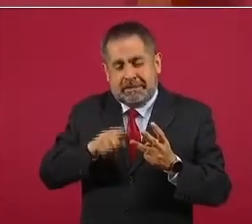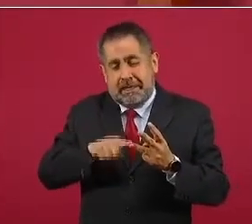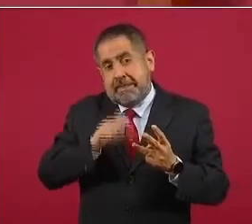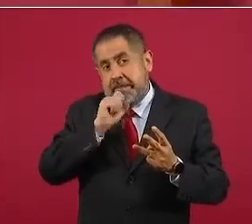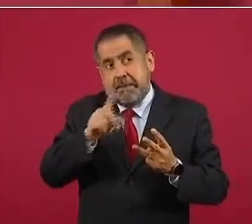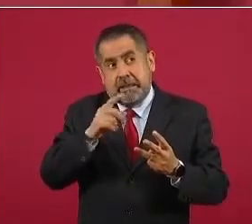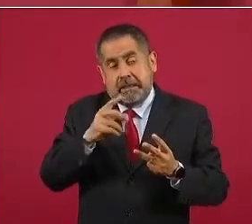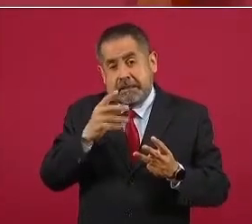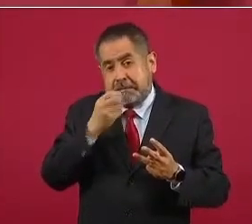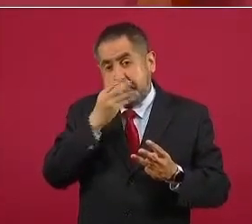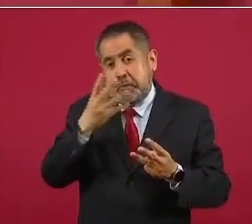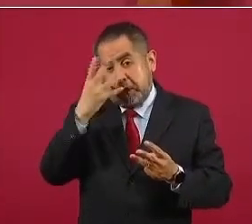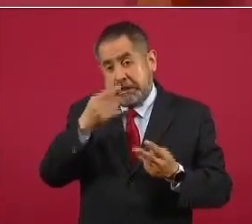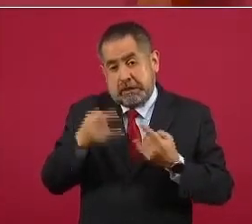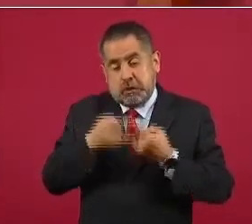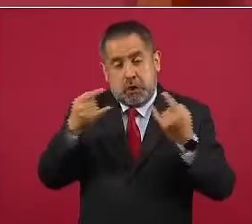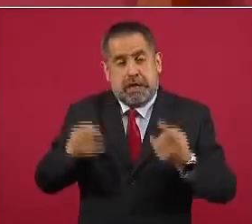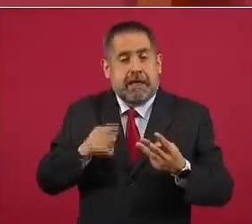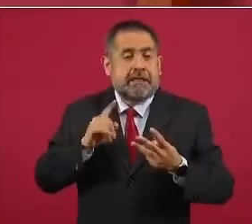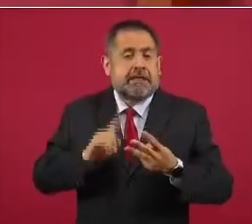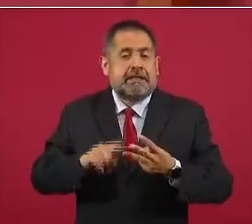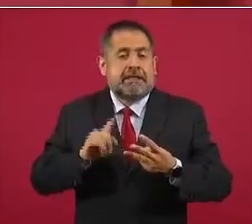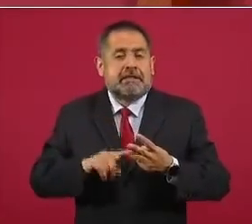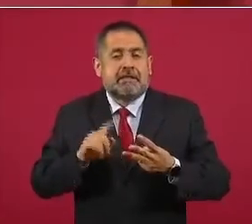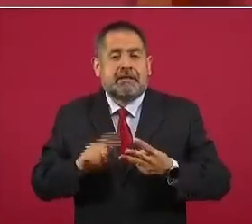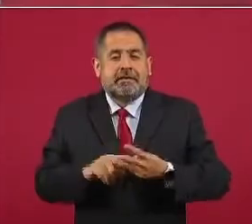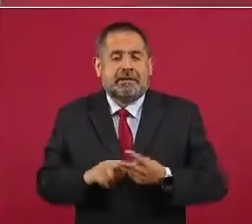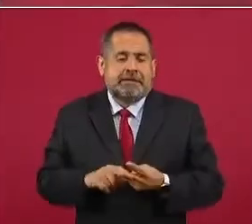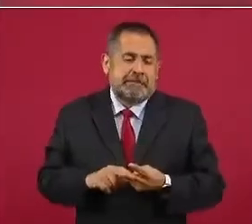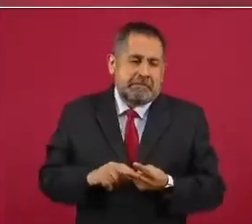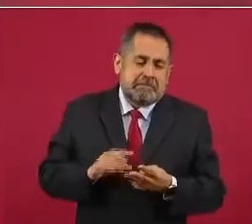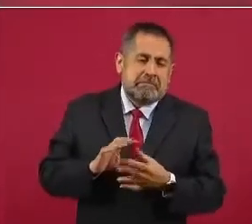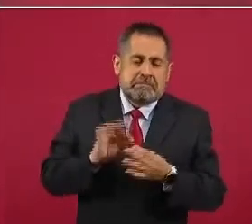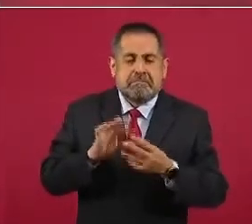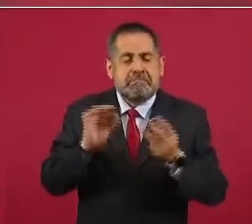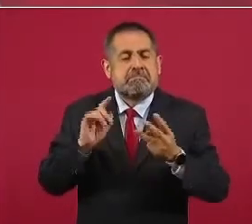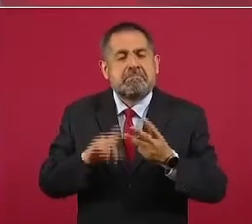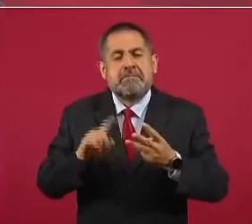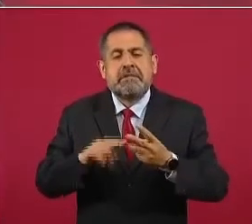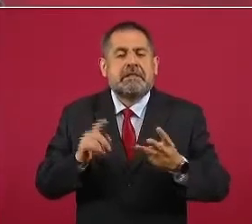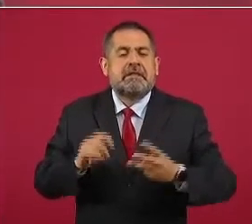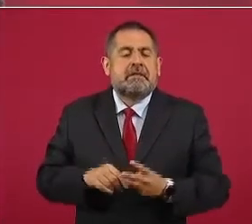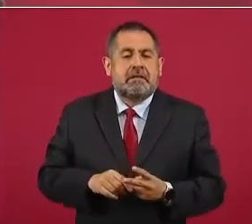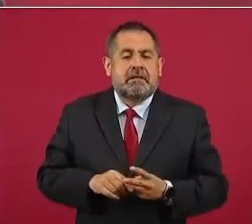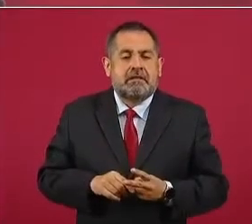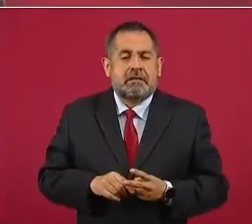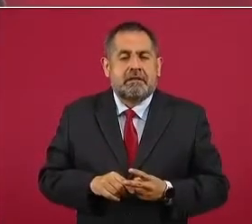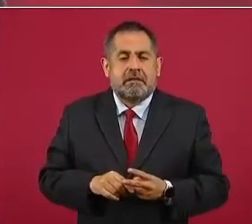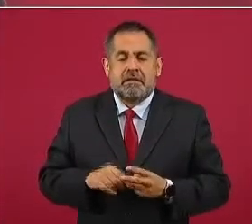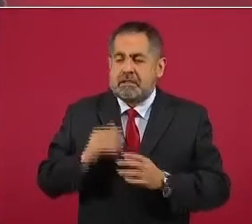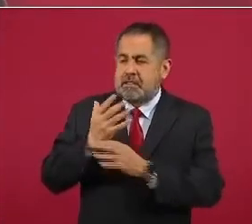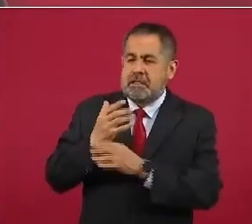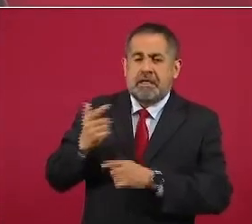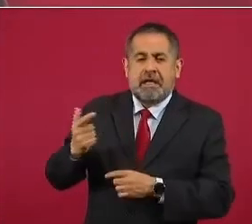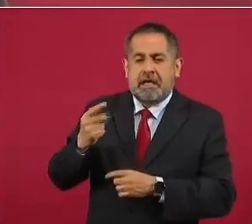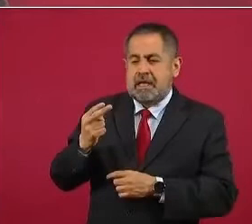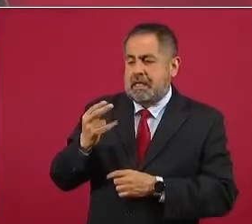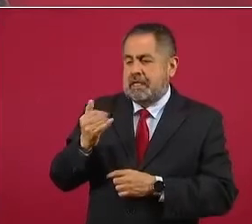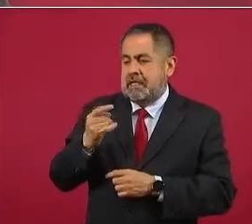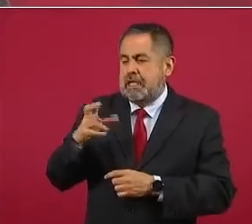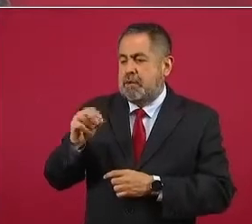también la anécdota, la cuenta Guillermo Prieto,